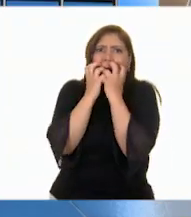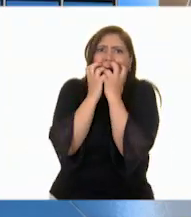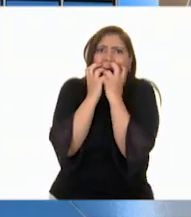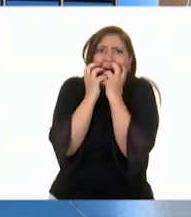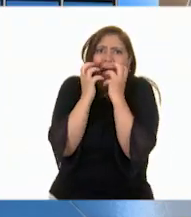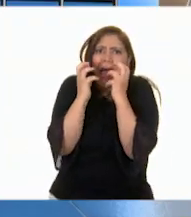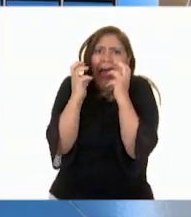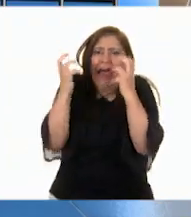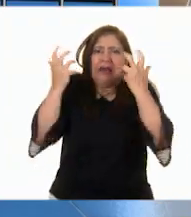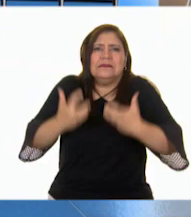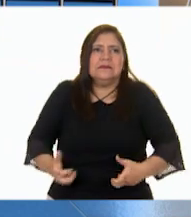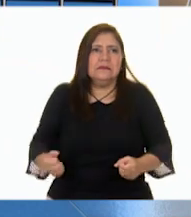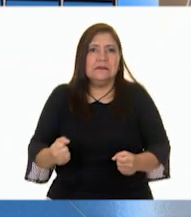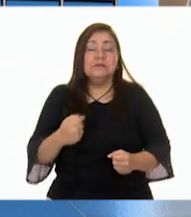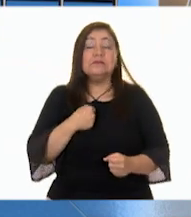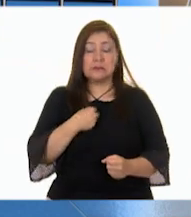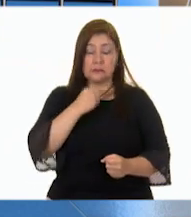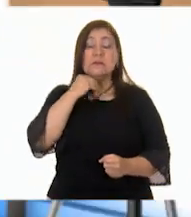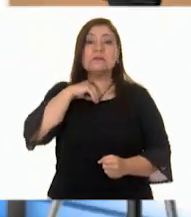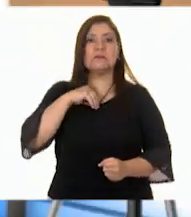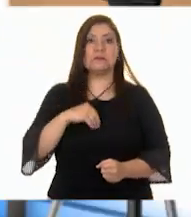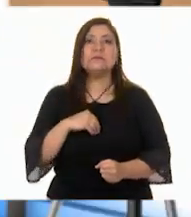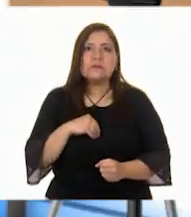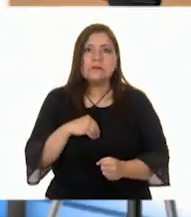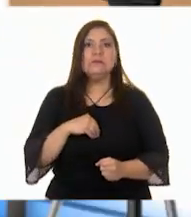¡Aaah! ¡Ay! Tragué saliva.